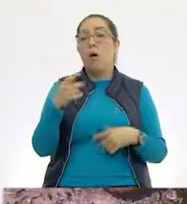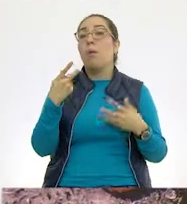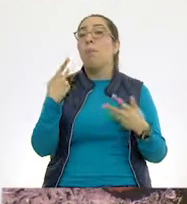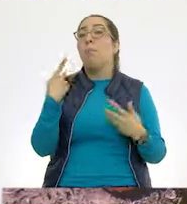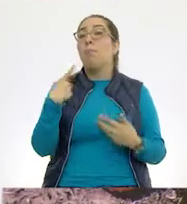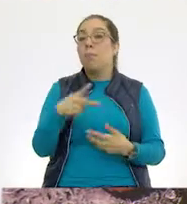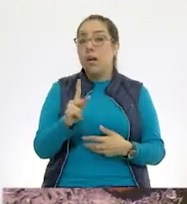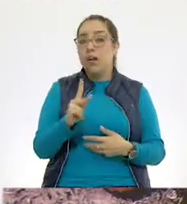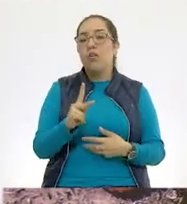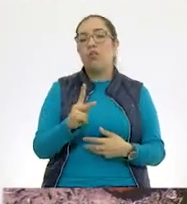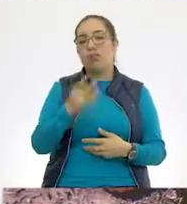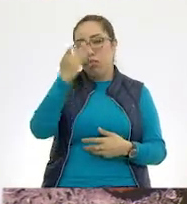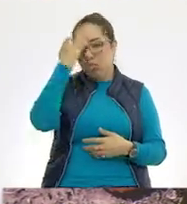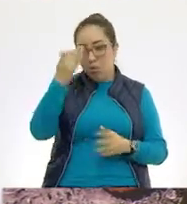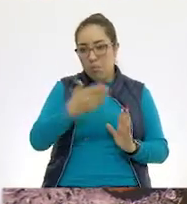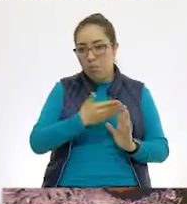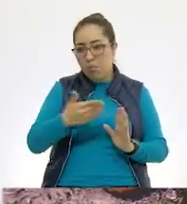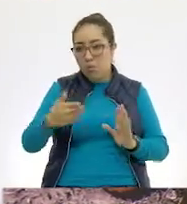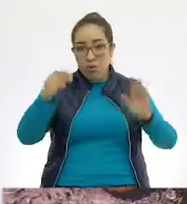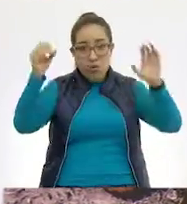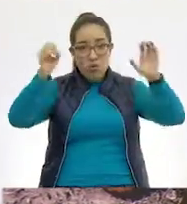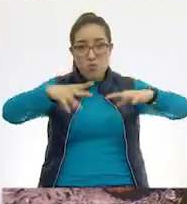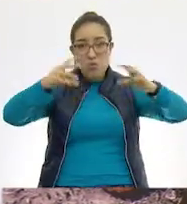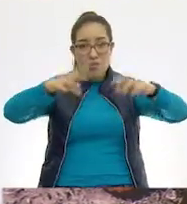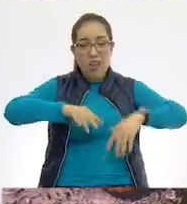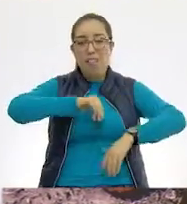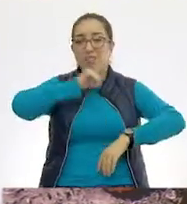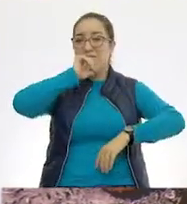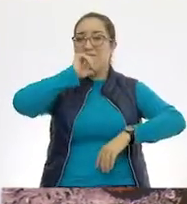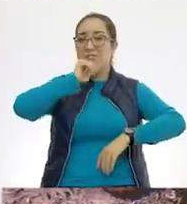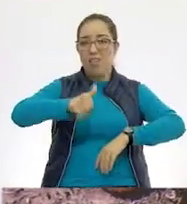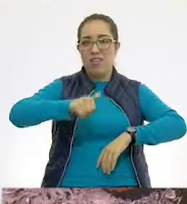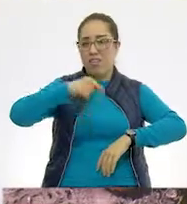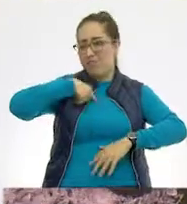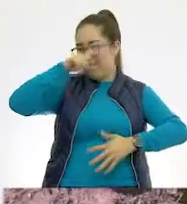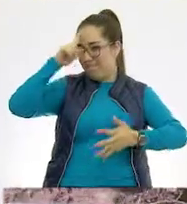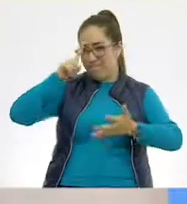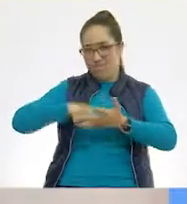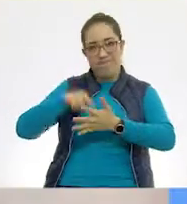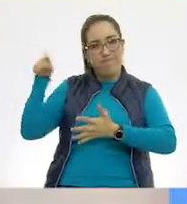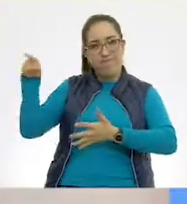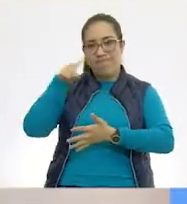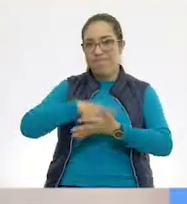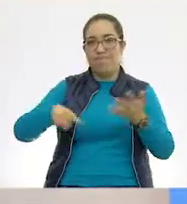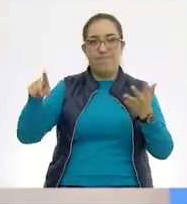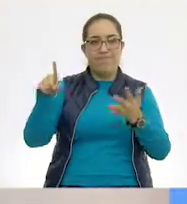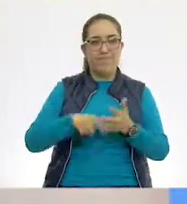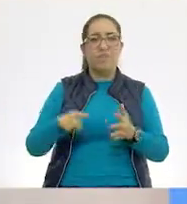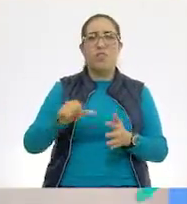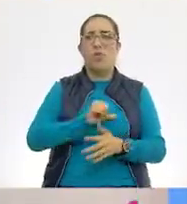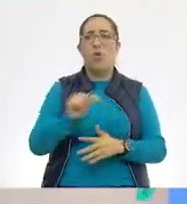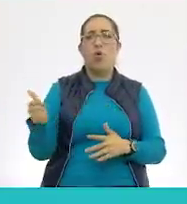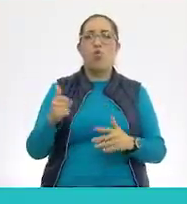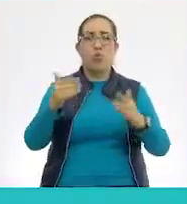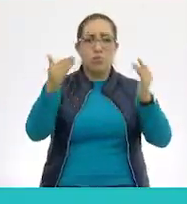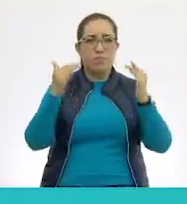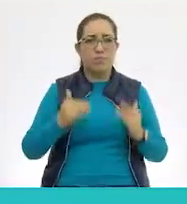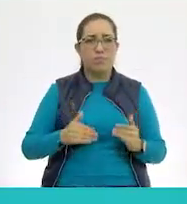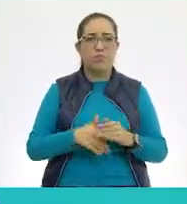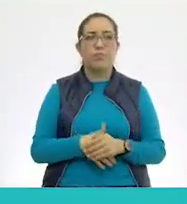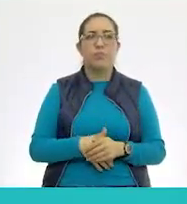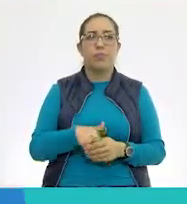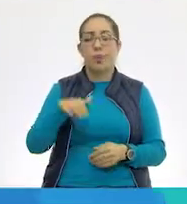periodos de sequía. Entonces, ahí yo creo que tampoco. Vámonos. Muy bien. ¿Y qué tal el siguiente que es un